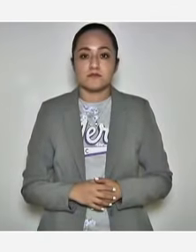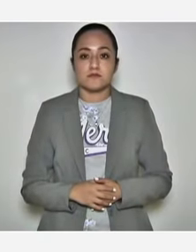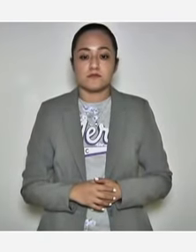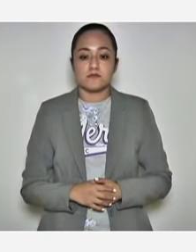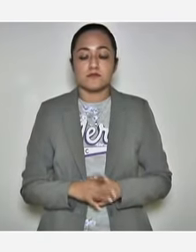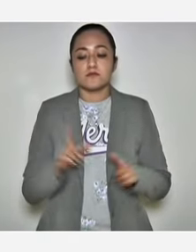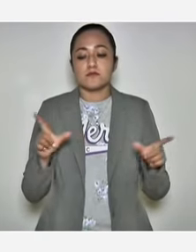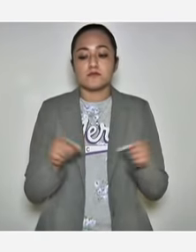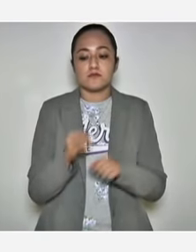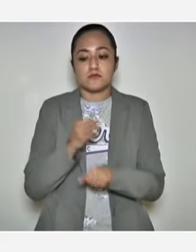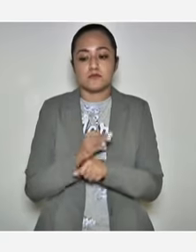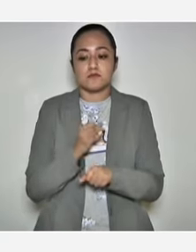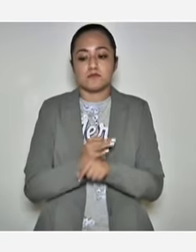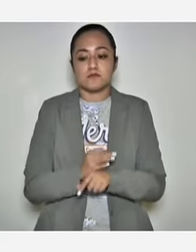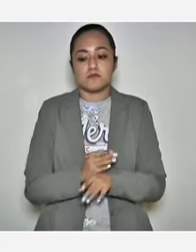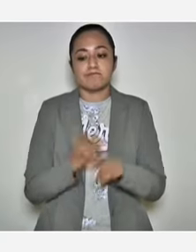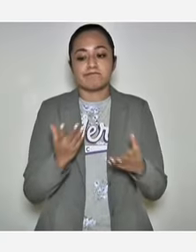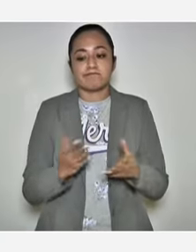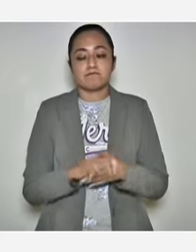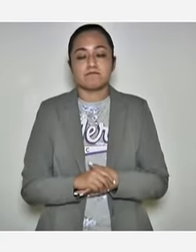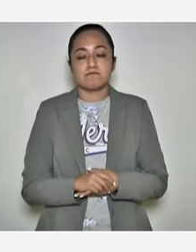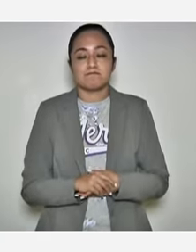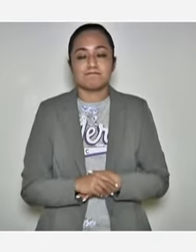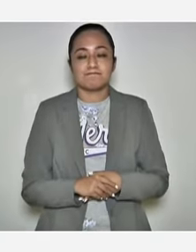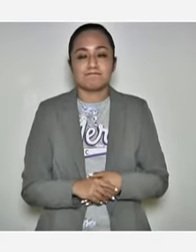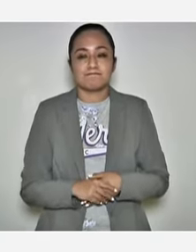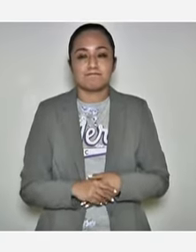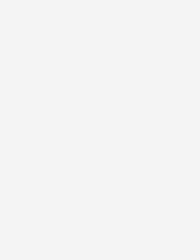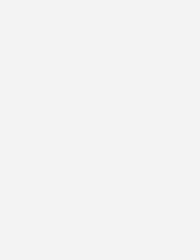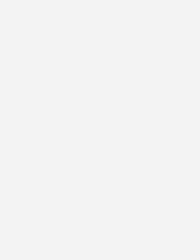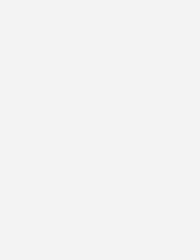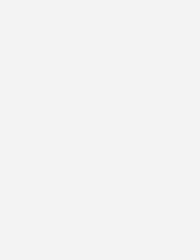Eso sería todo por el momento, señor gobernador.